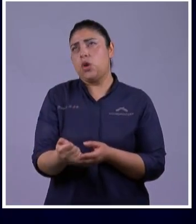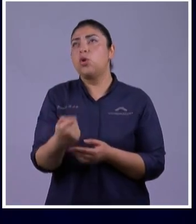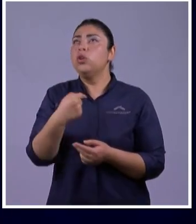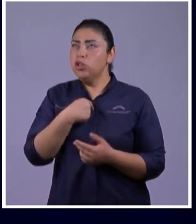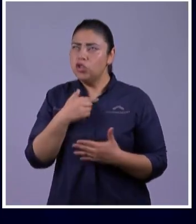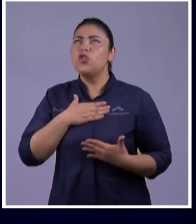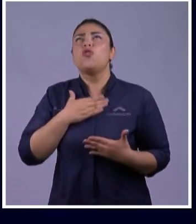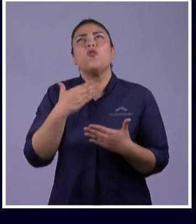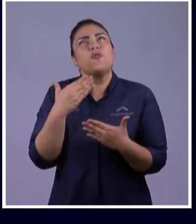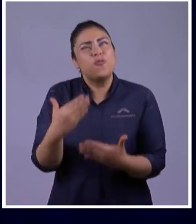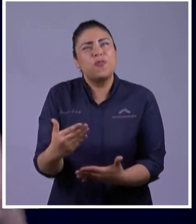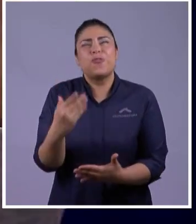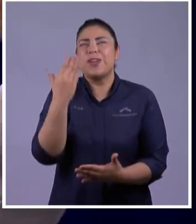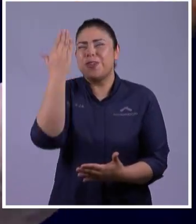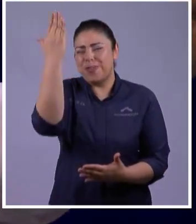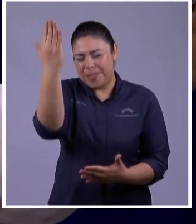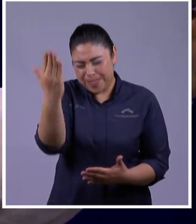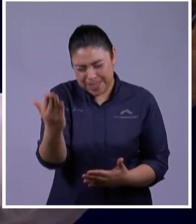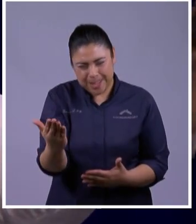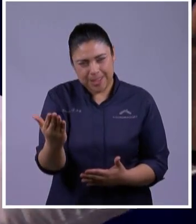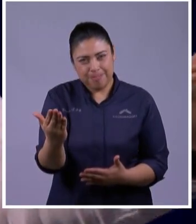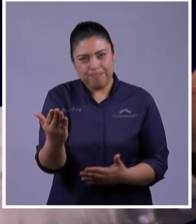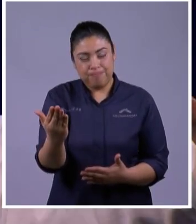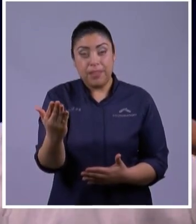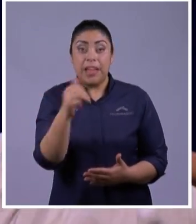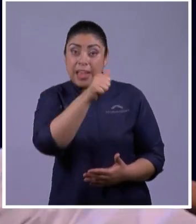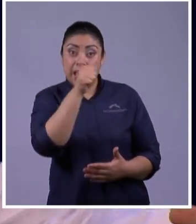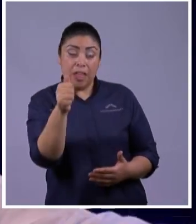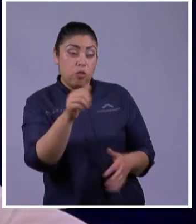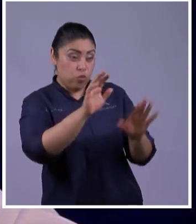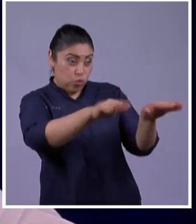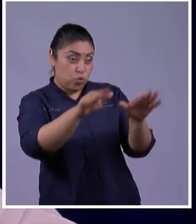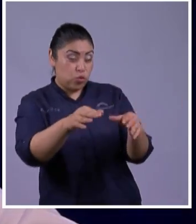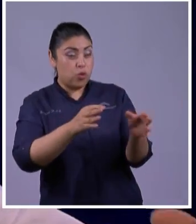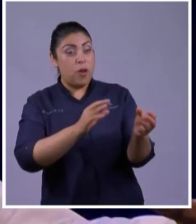Ti Y Puedas Decirle A La Familia Ey Pueblo Calma